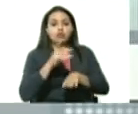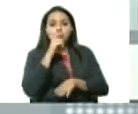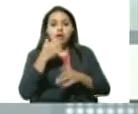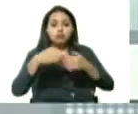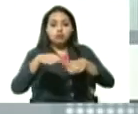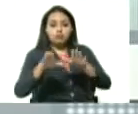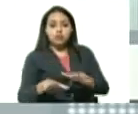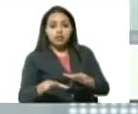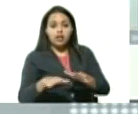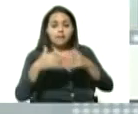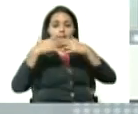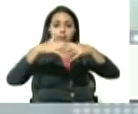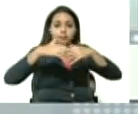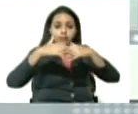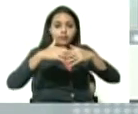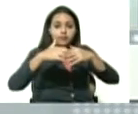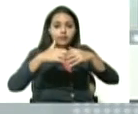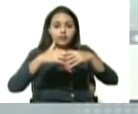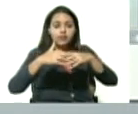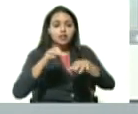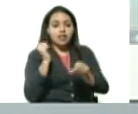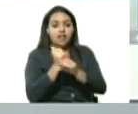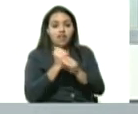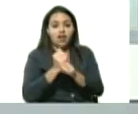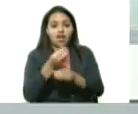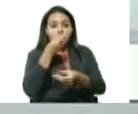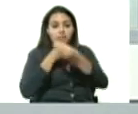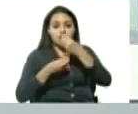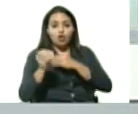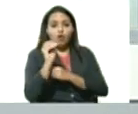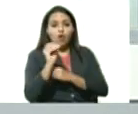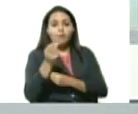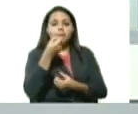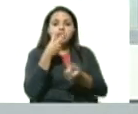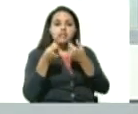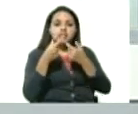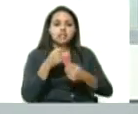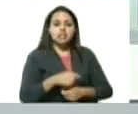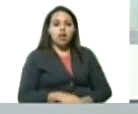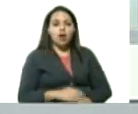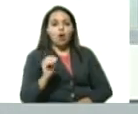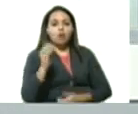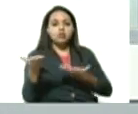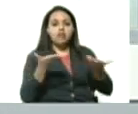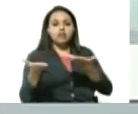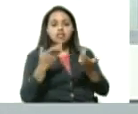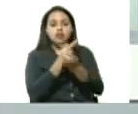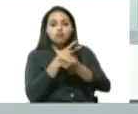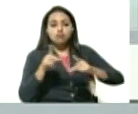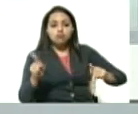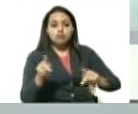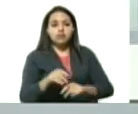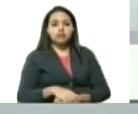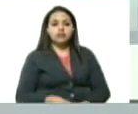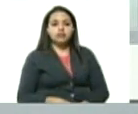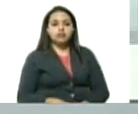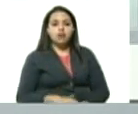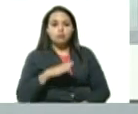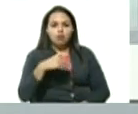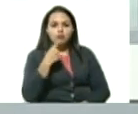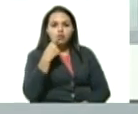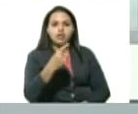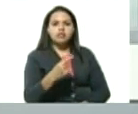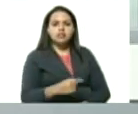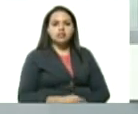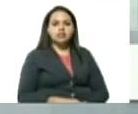ni la fábrica la producción de alimentos ni de medicamentos ni de servicios públicos esenciales podemos decir que